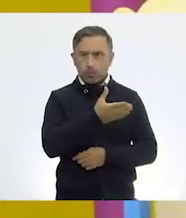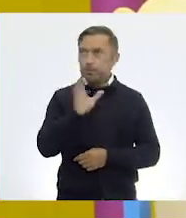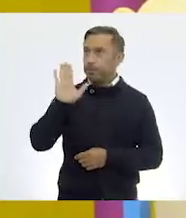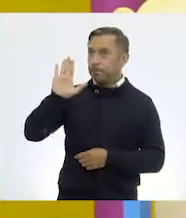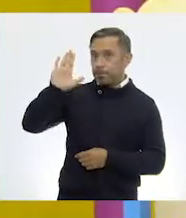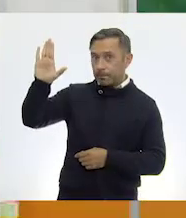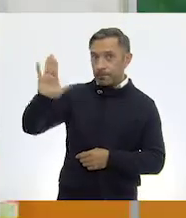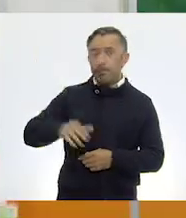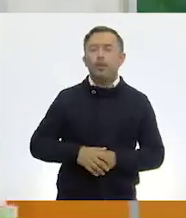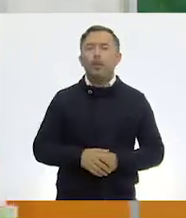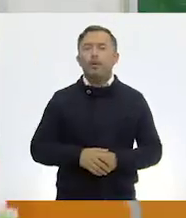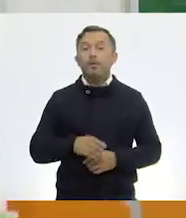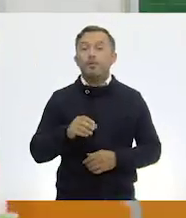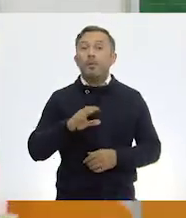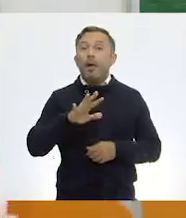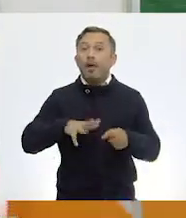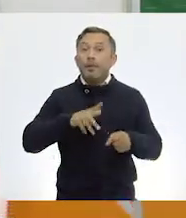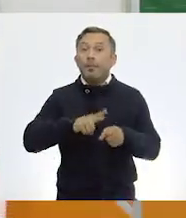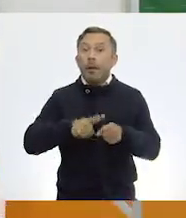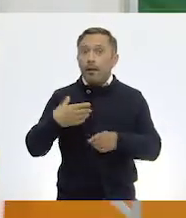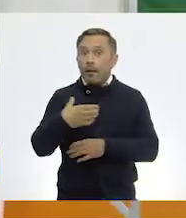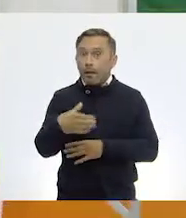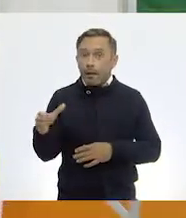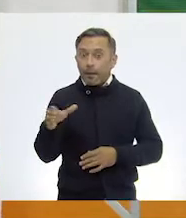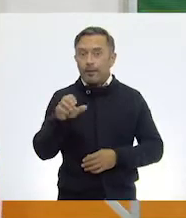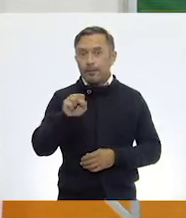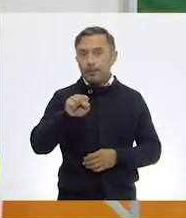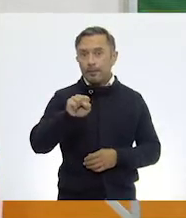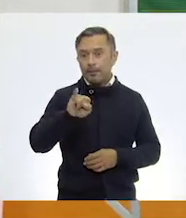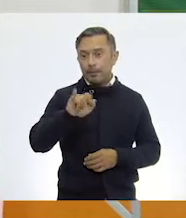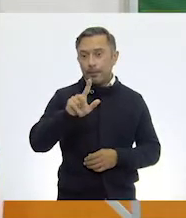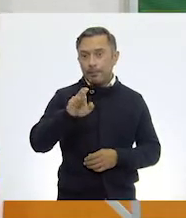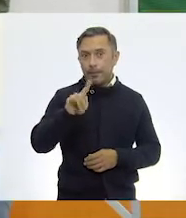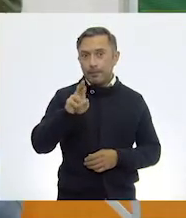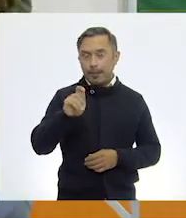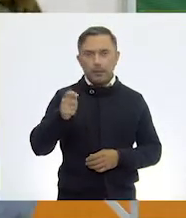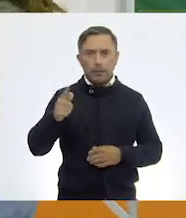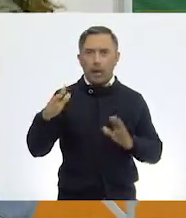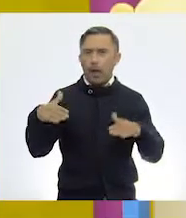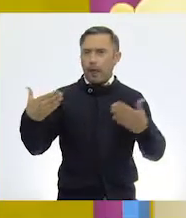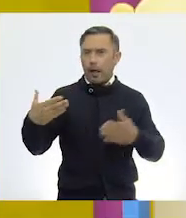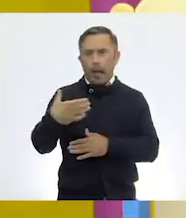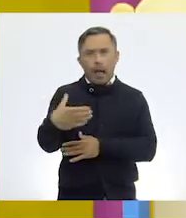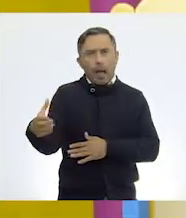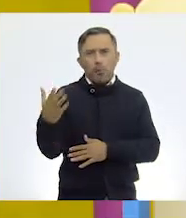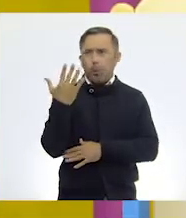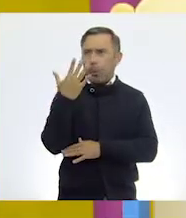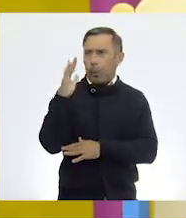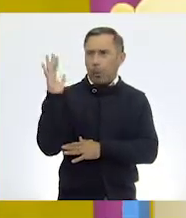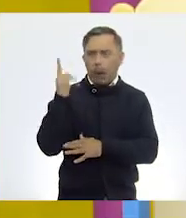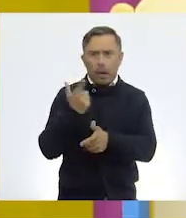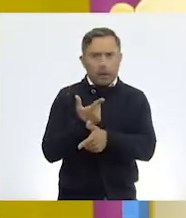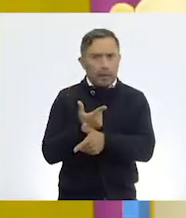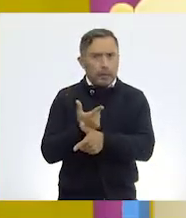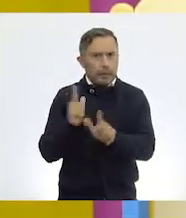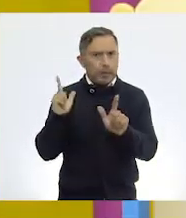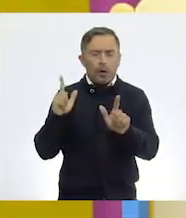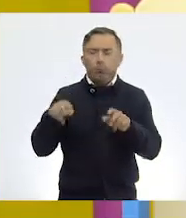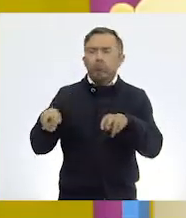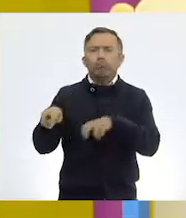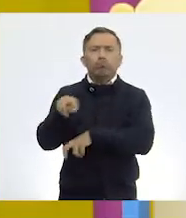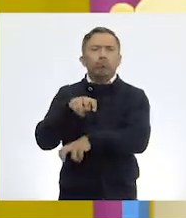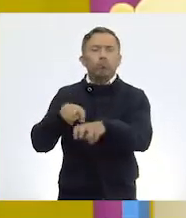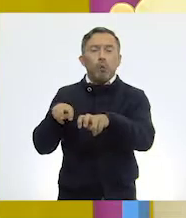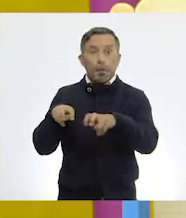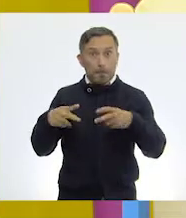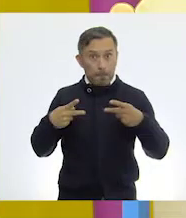que viven en completa libertad. No dependen del ser humano. Buscan su